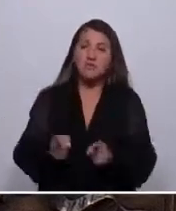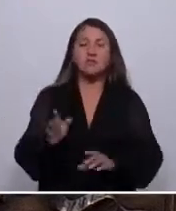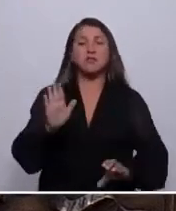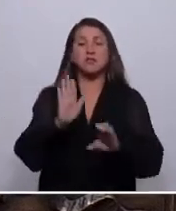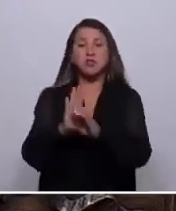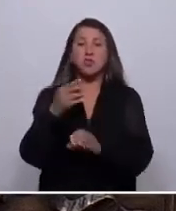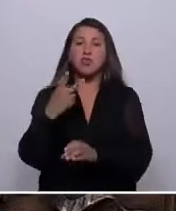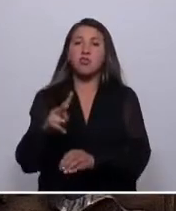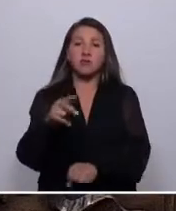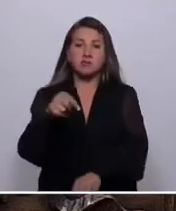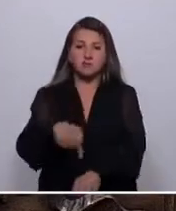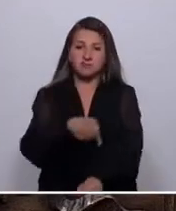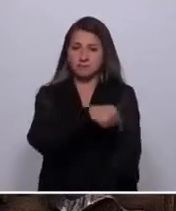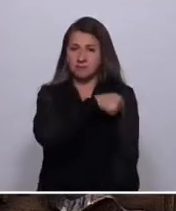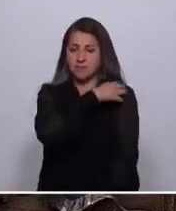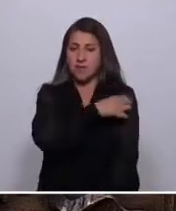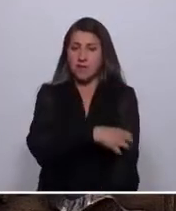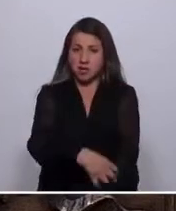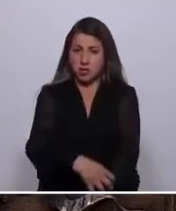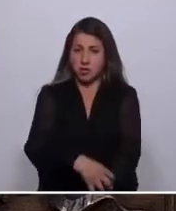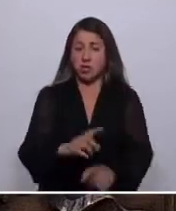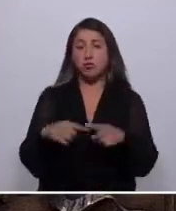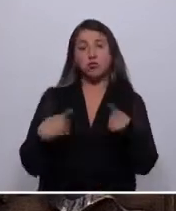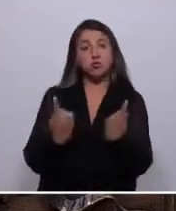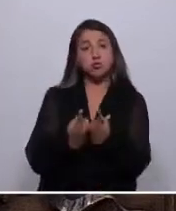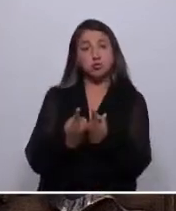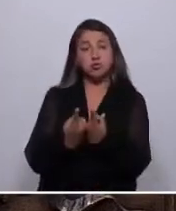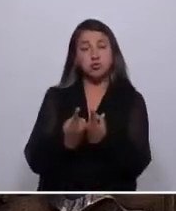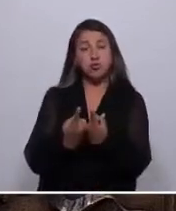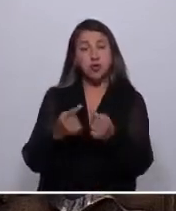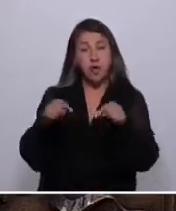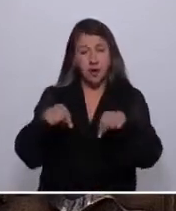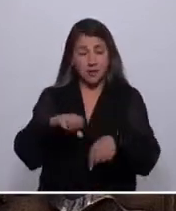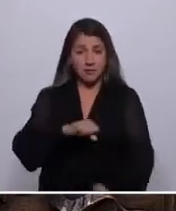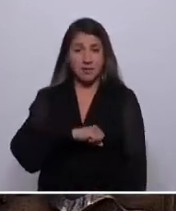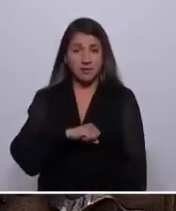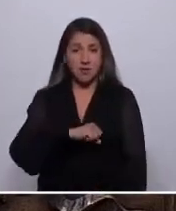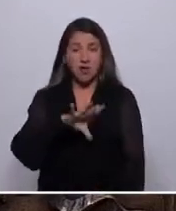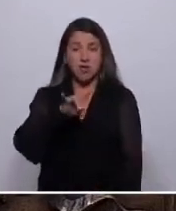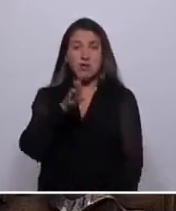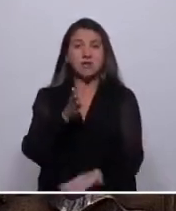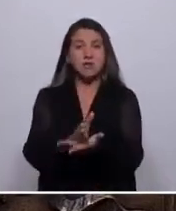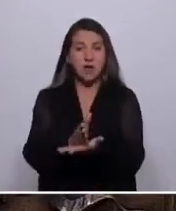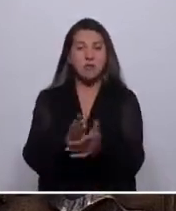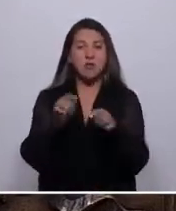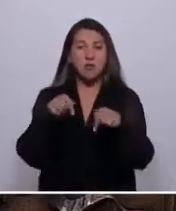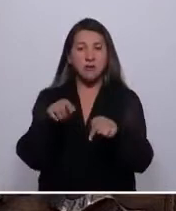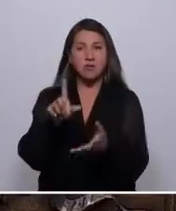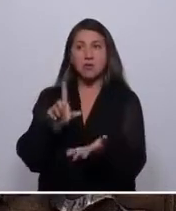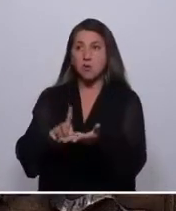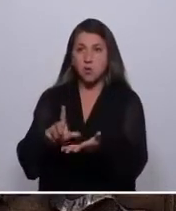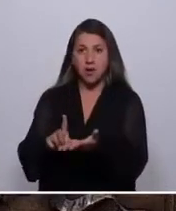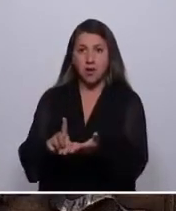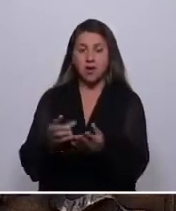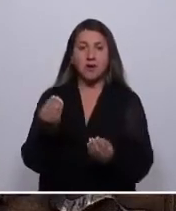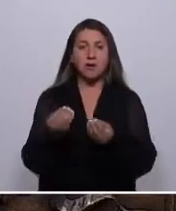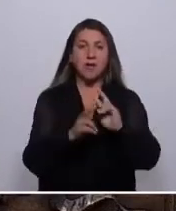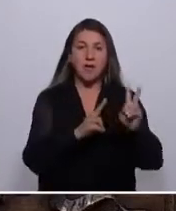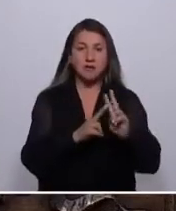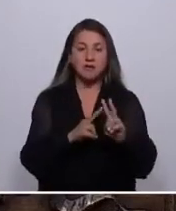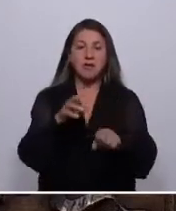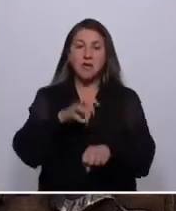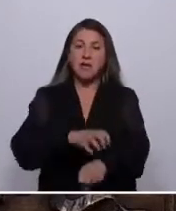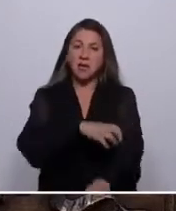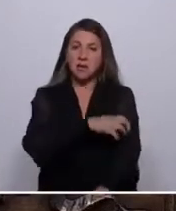regiones. Y que no seamos nosotros, desde aquí, quienes determinemos este lugar, qué hacer en cada región